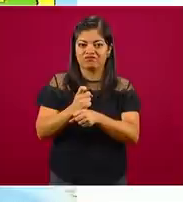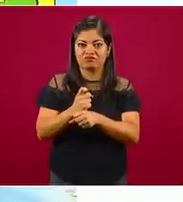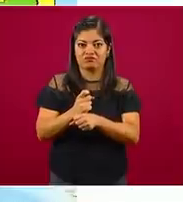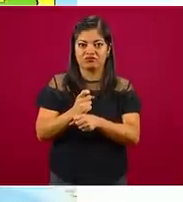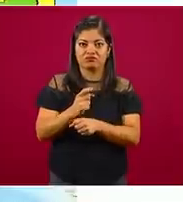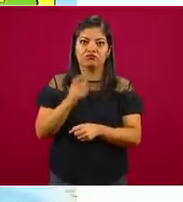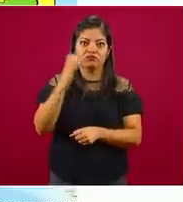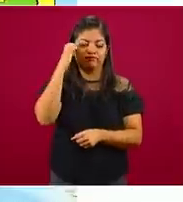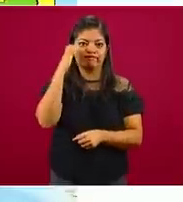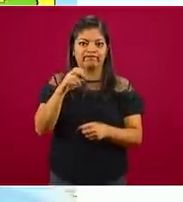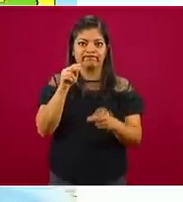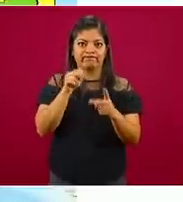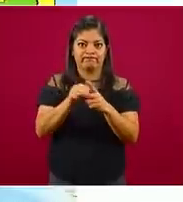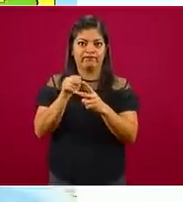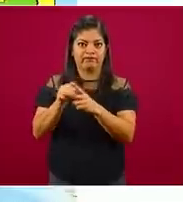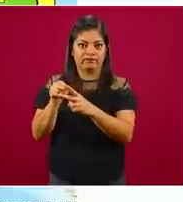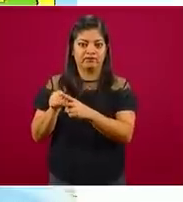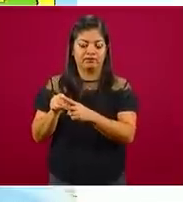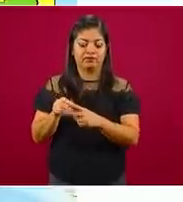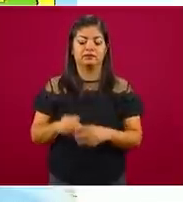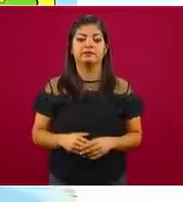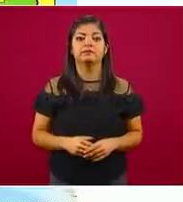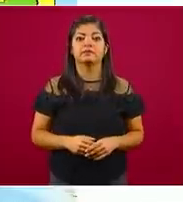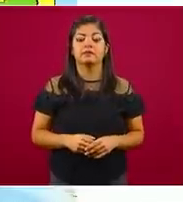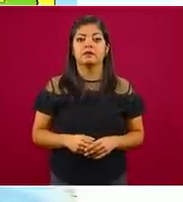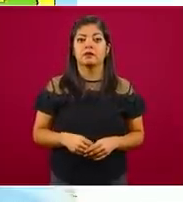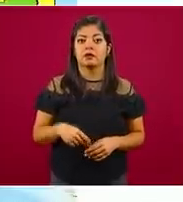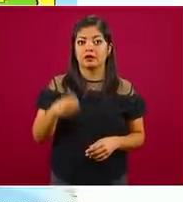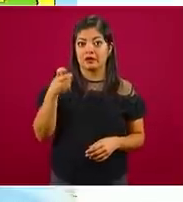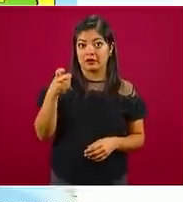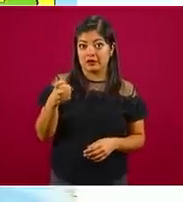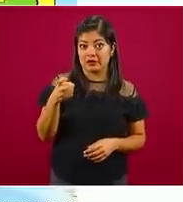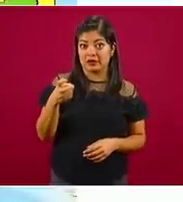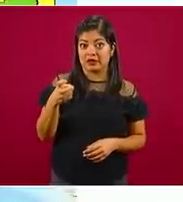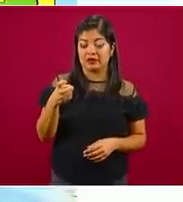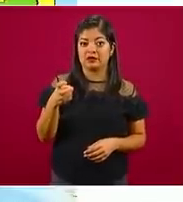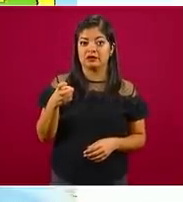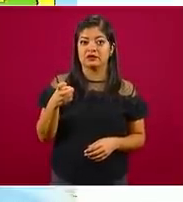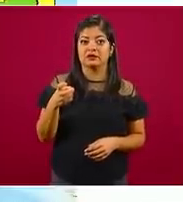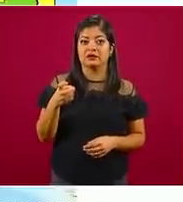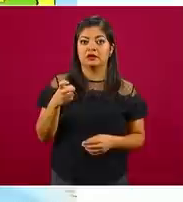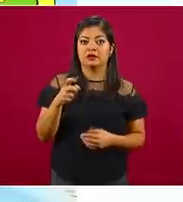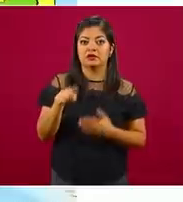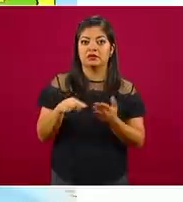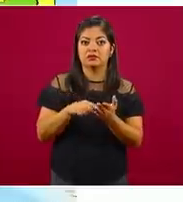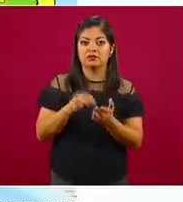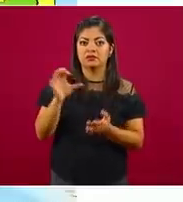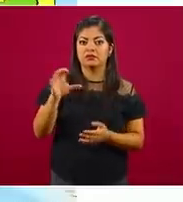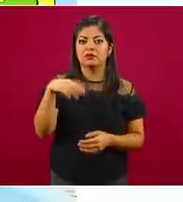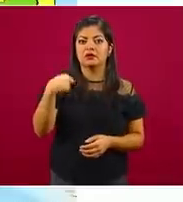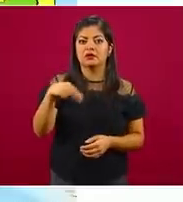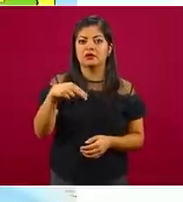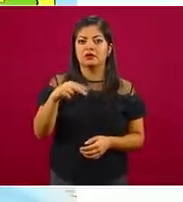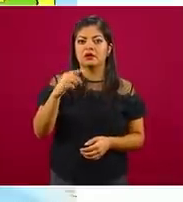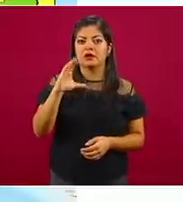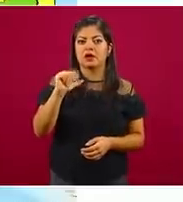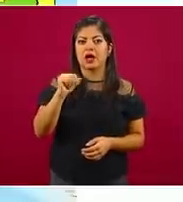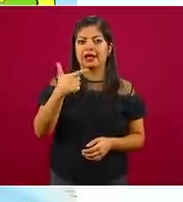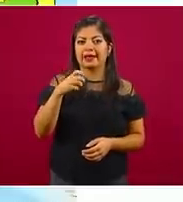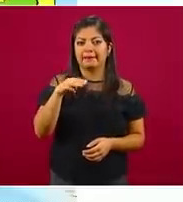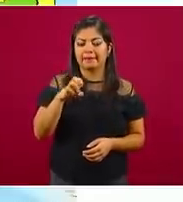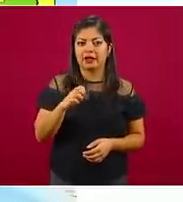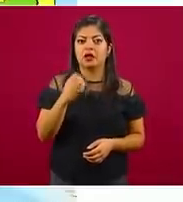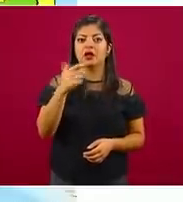en homicidios dolosos. Aquí está esta región de Cajeme, Guaymas,